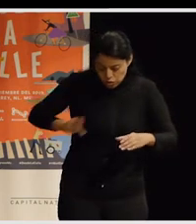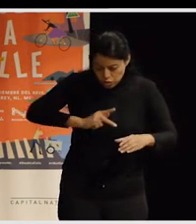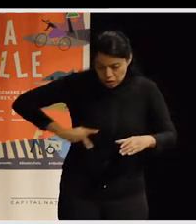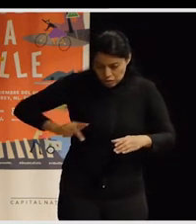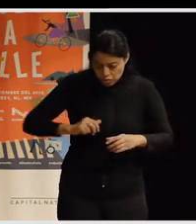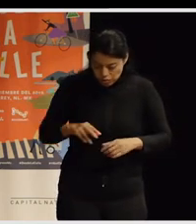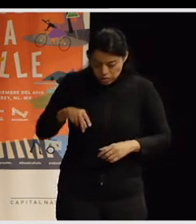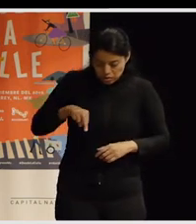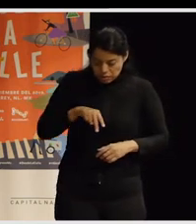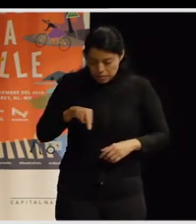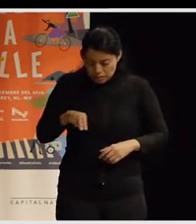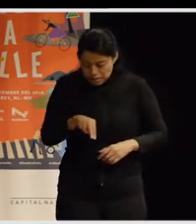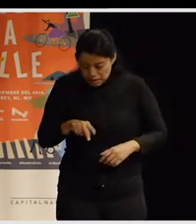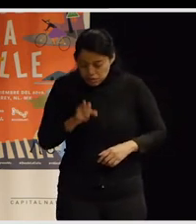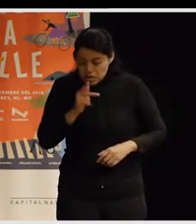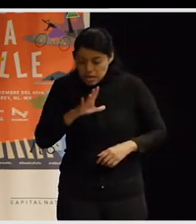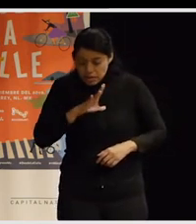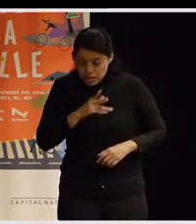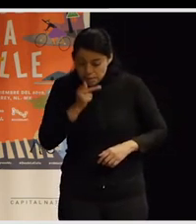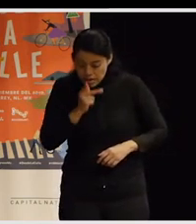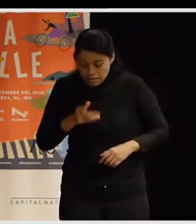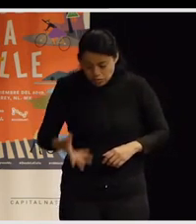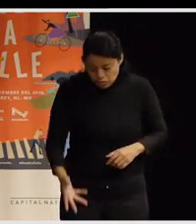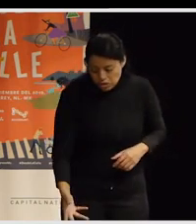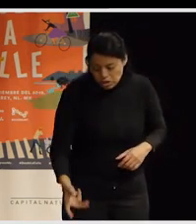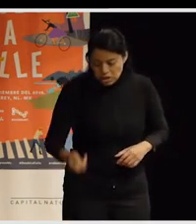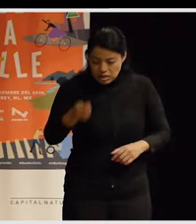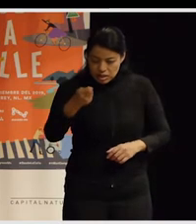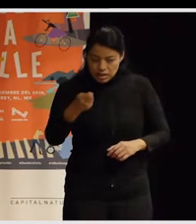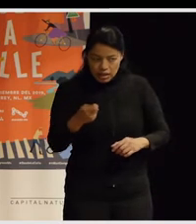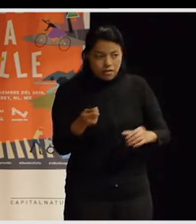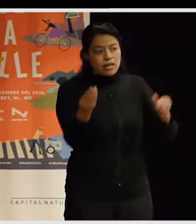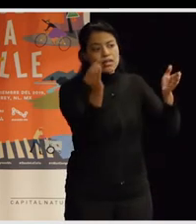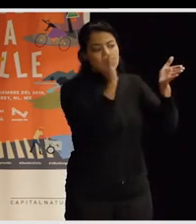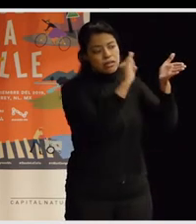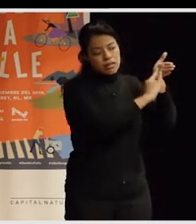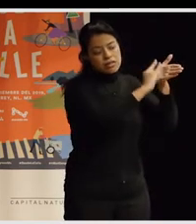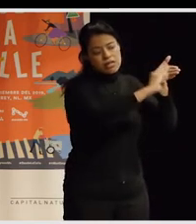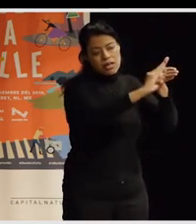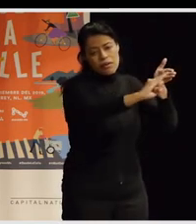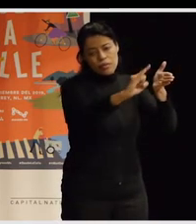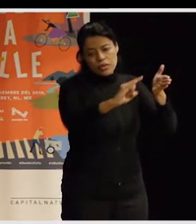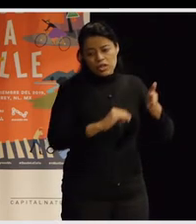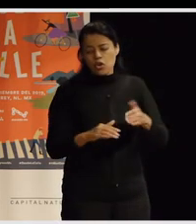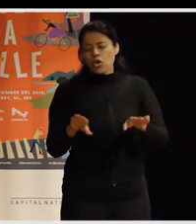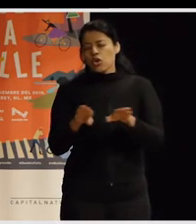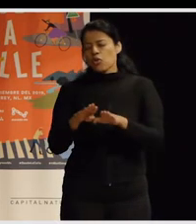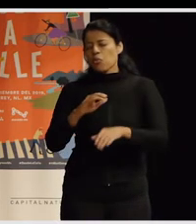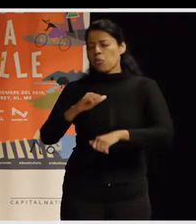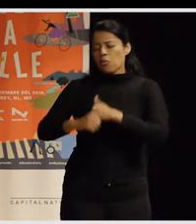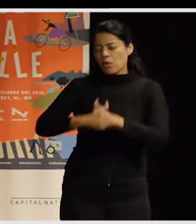asociaba con las diferentes palabras, ¿no? Digamos que esto, bueno, participó muchísima gente y fue,